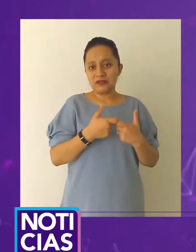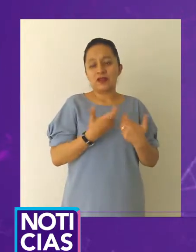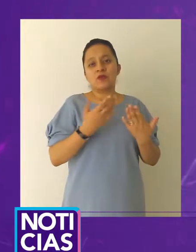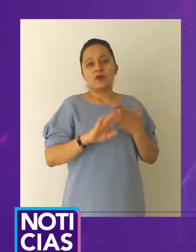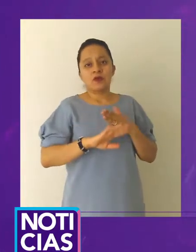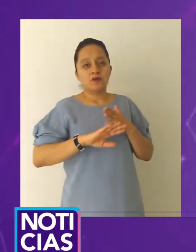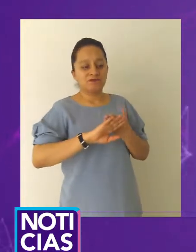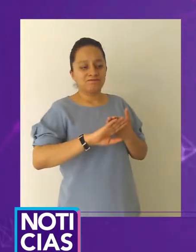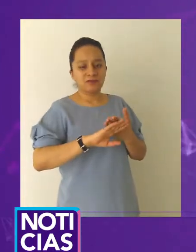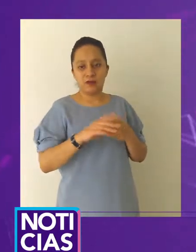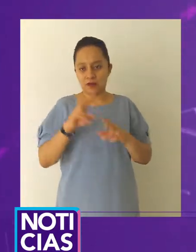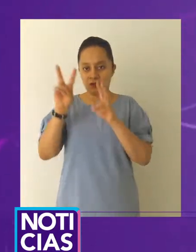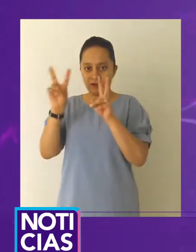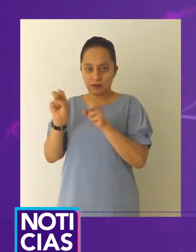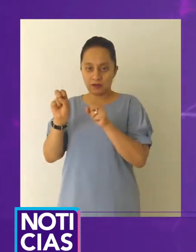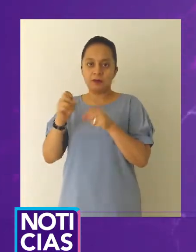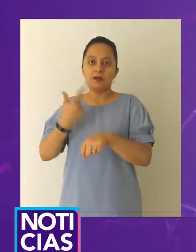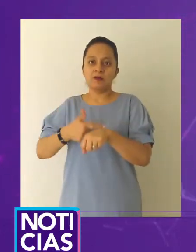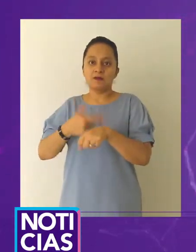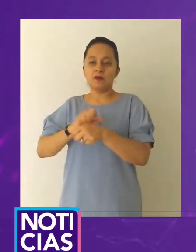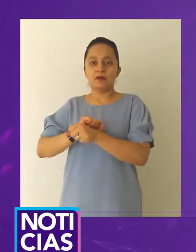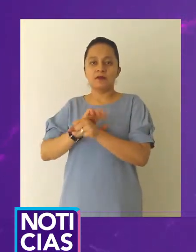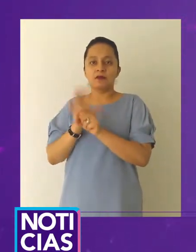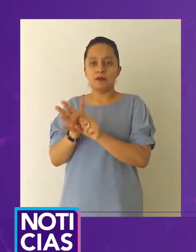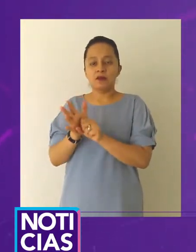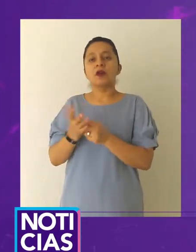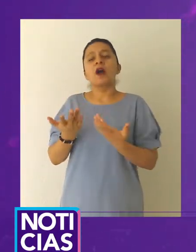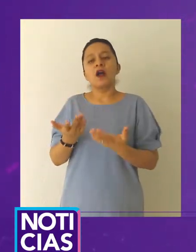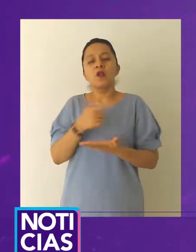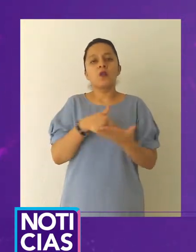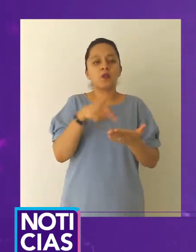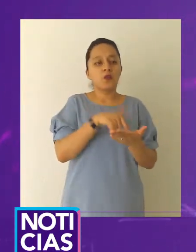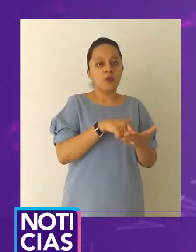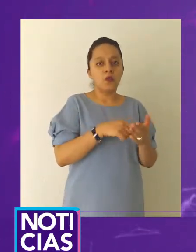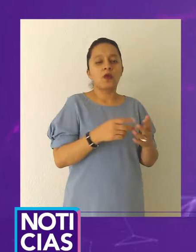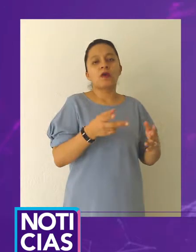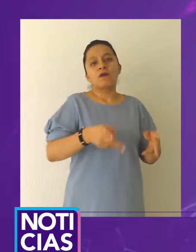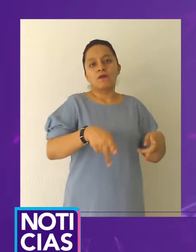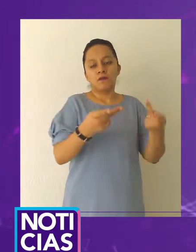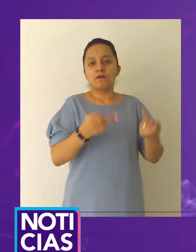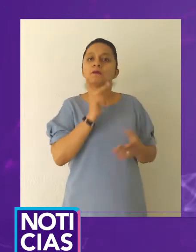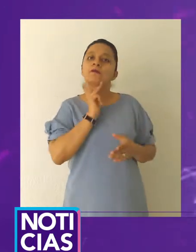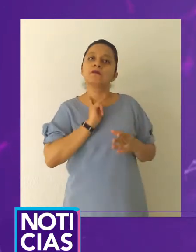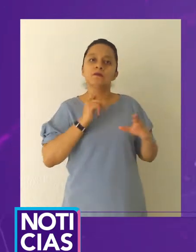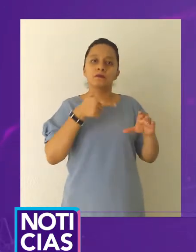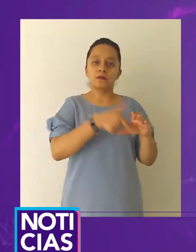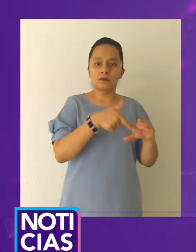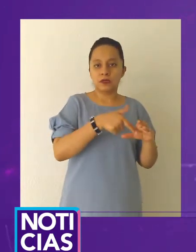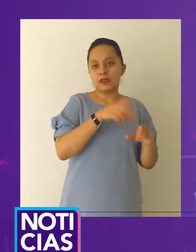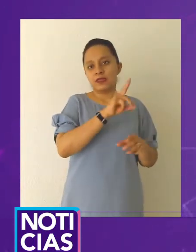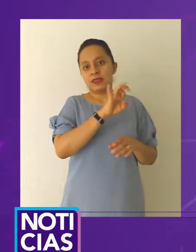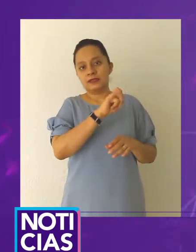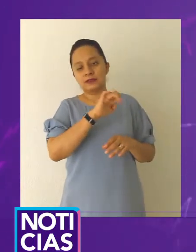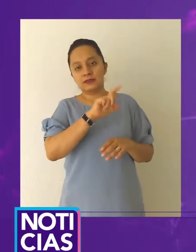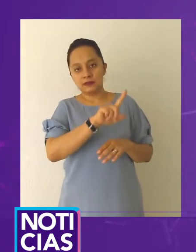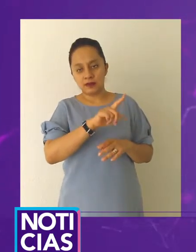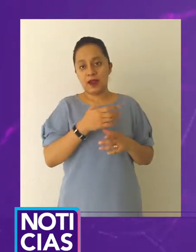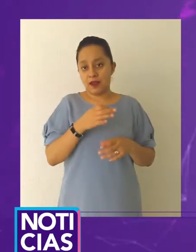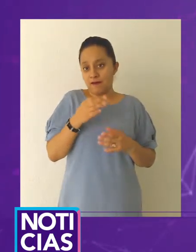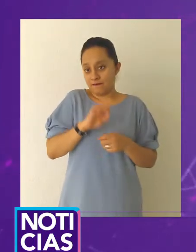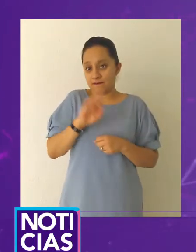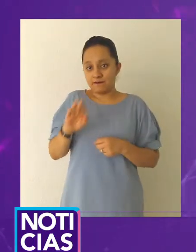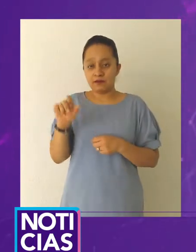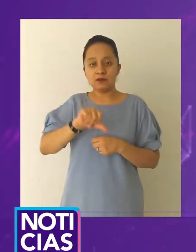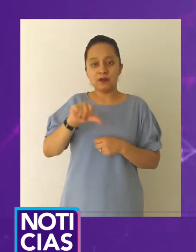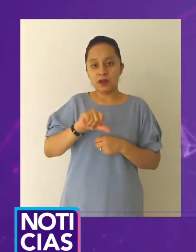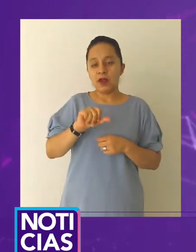presidente de la Unión de Estaciones de Servicio de Querétaro. Agregó que ante la crisis económica se hizo una propuesta ante cámaras empresariales de que ese sector sea beneficio con